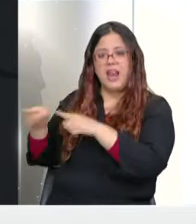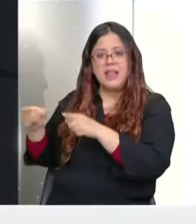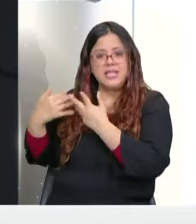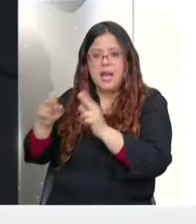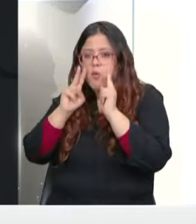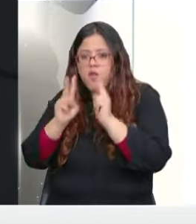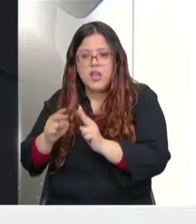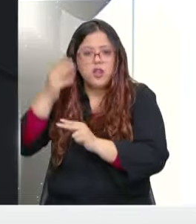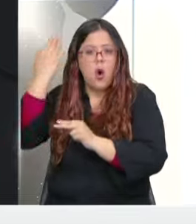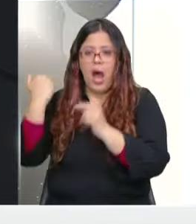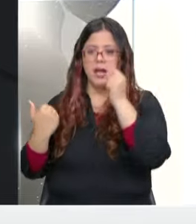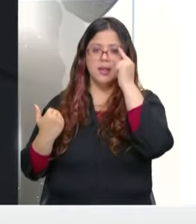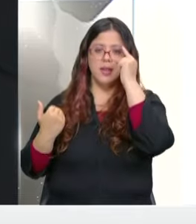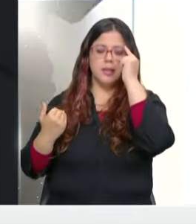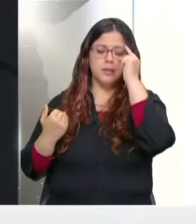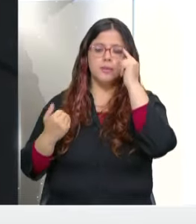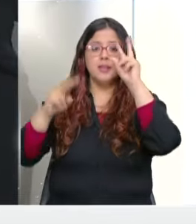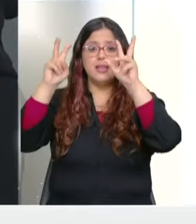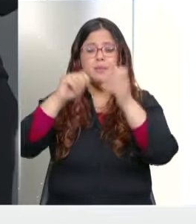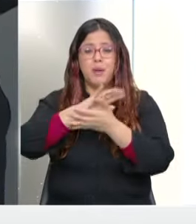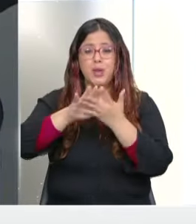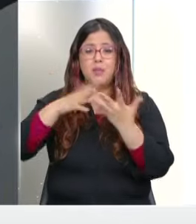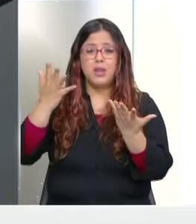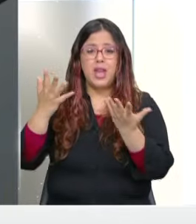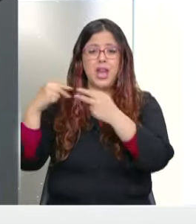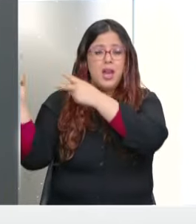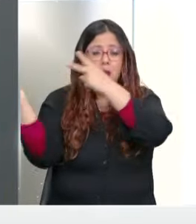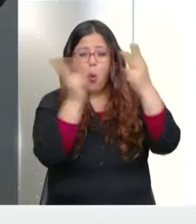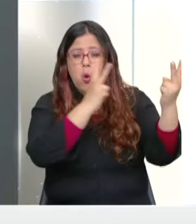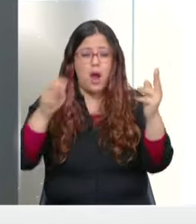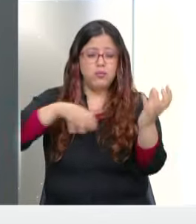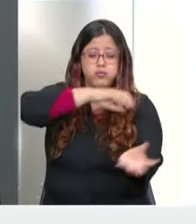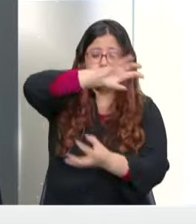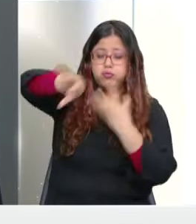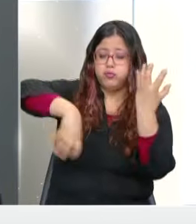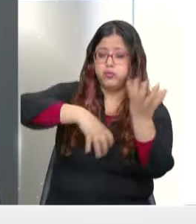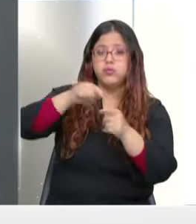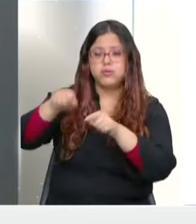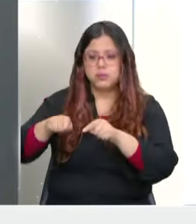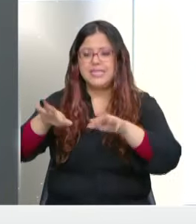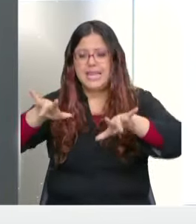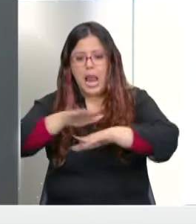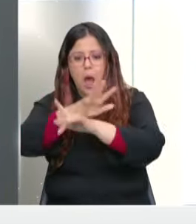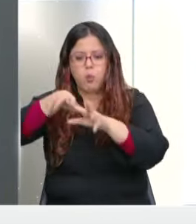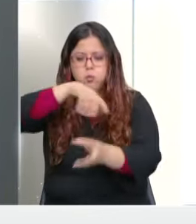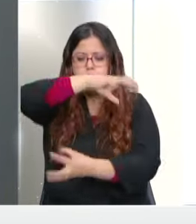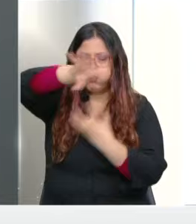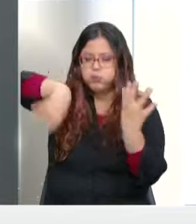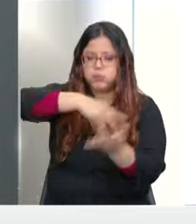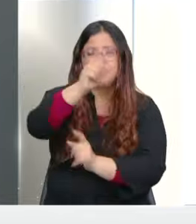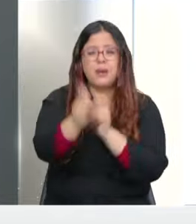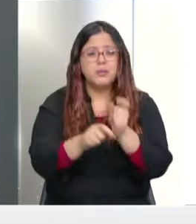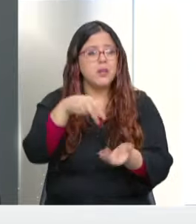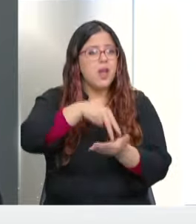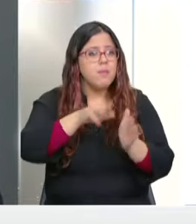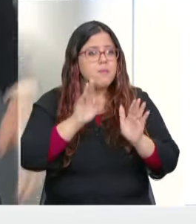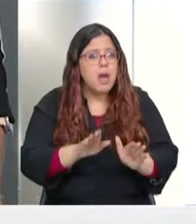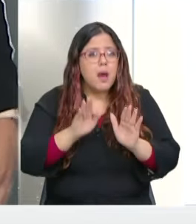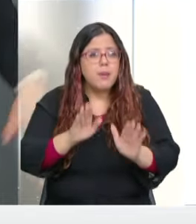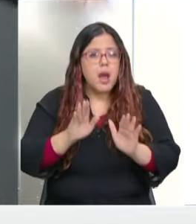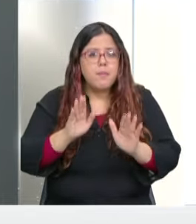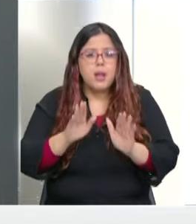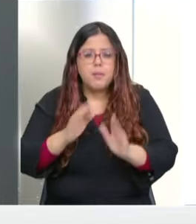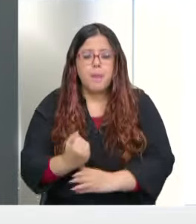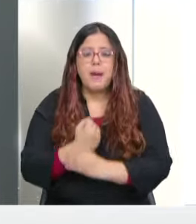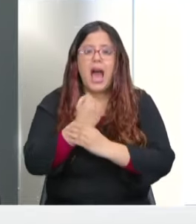hemos visto muchas oportunidades en casos de huracanes que han sido muy destructivos, que la gente finalmente termina la espera durante días de que la rescaten